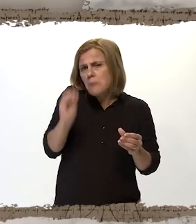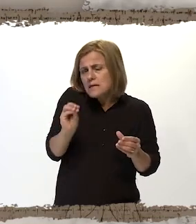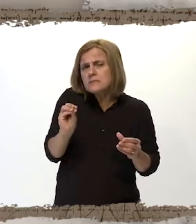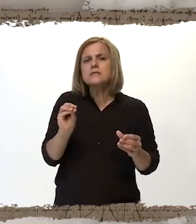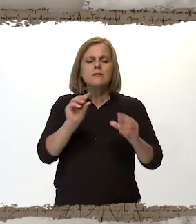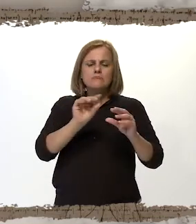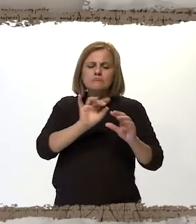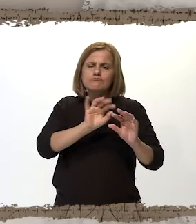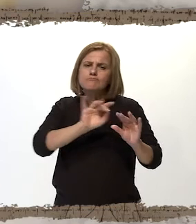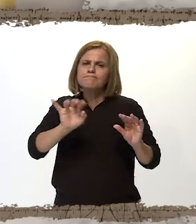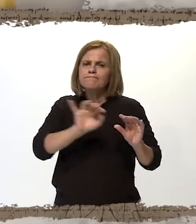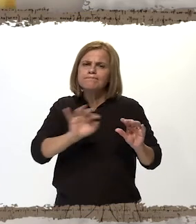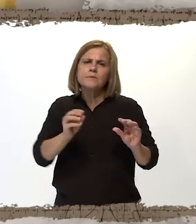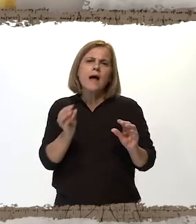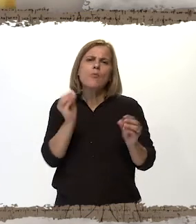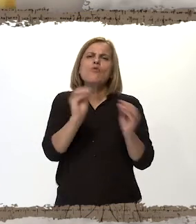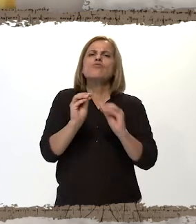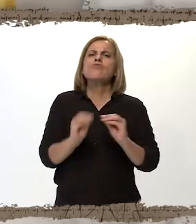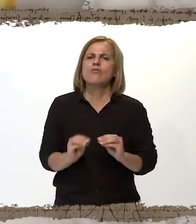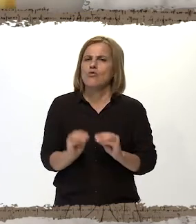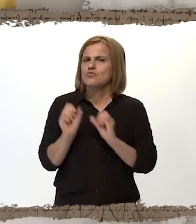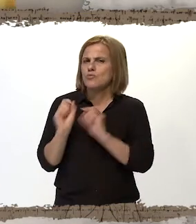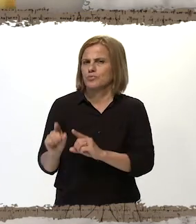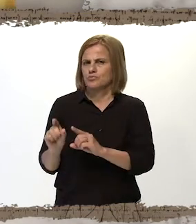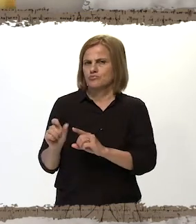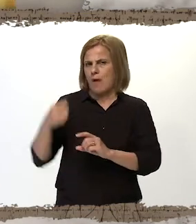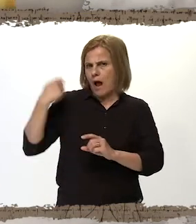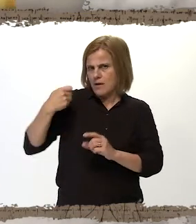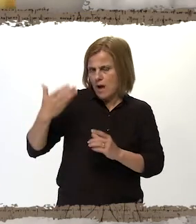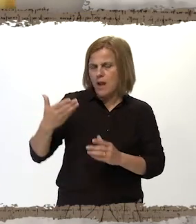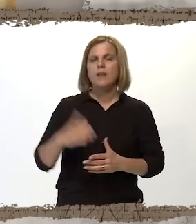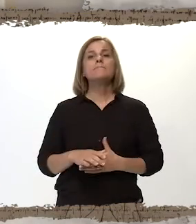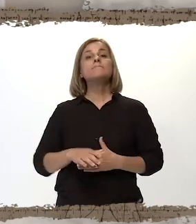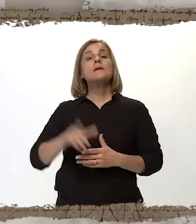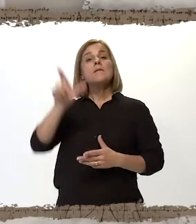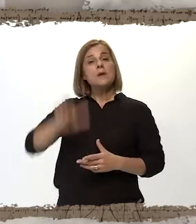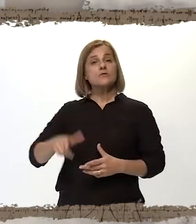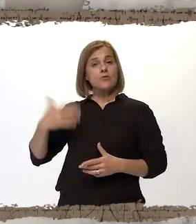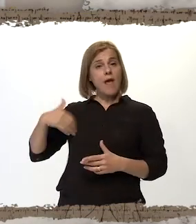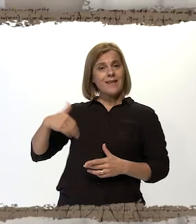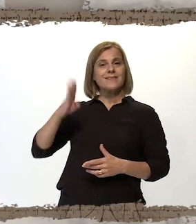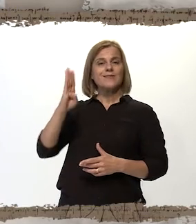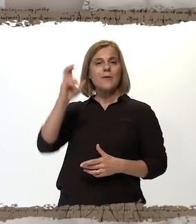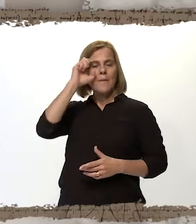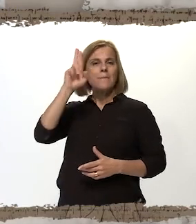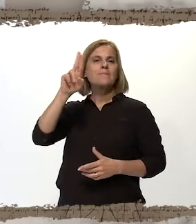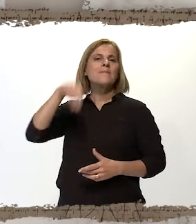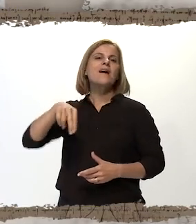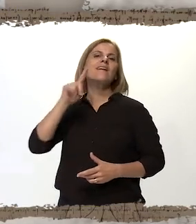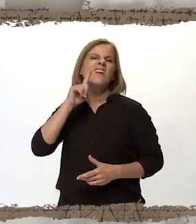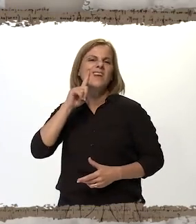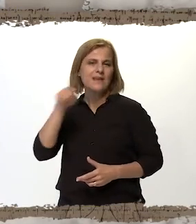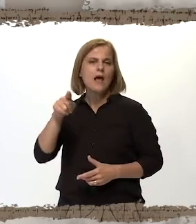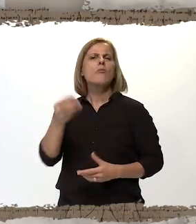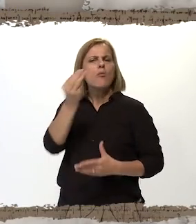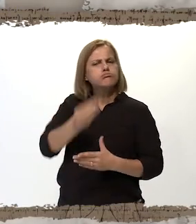ilustración de estos personajes, sino que además anexaban algunos datos en relación a ellos. El artista argentino Antonio Berni realiza